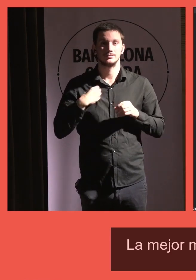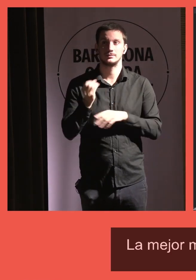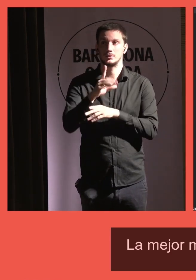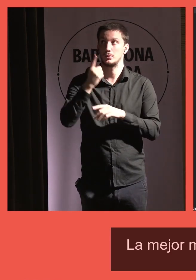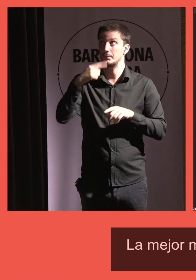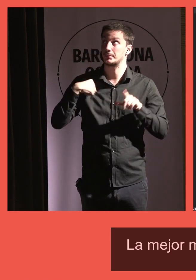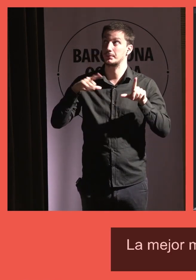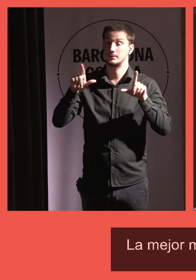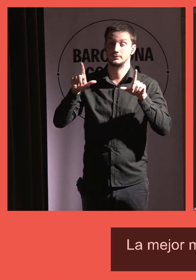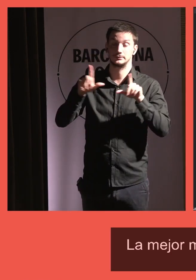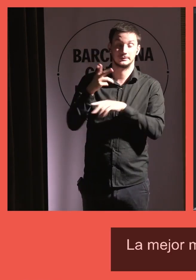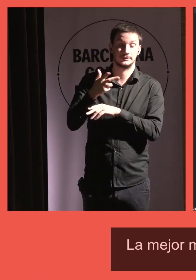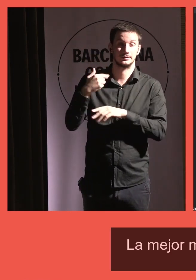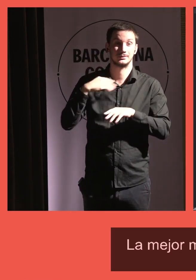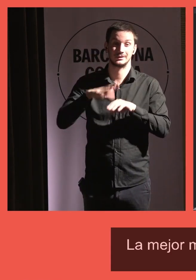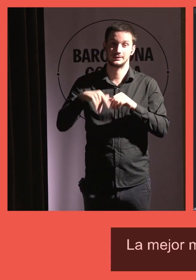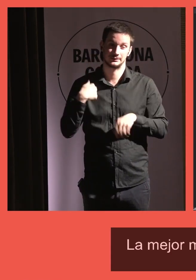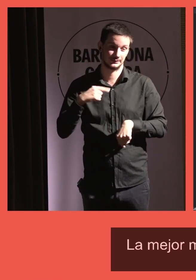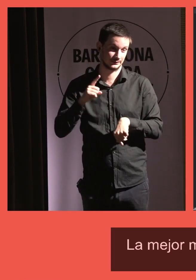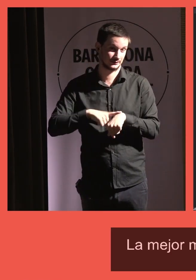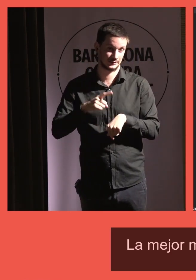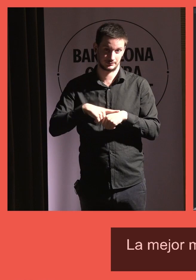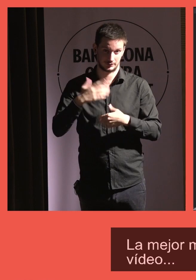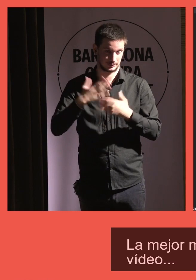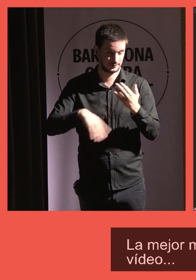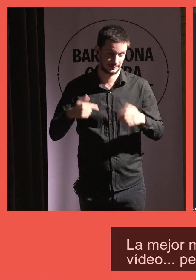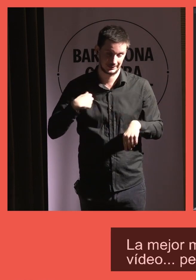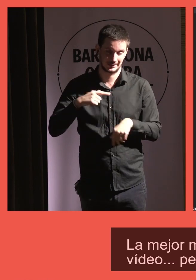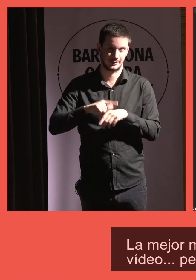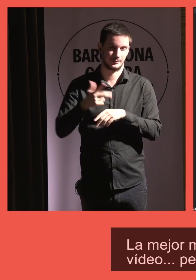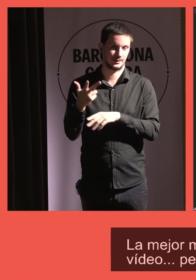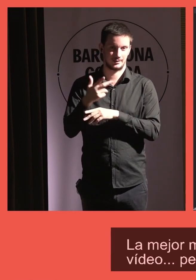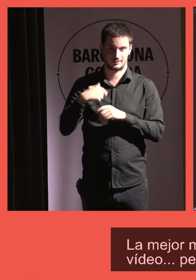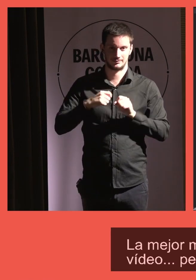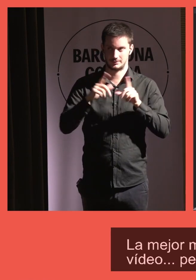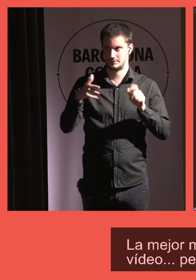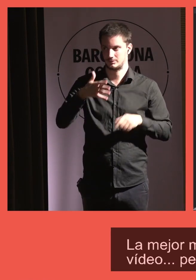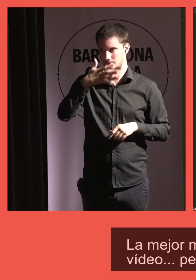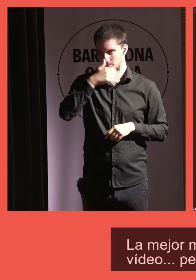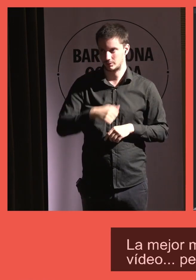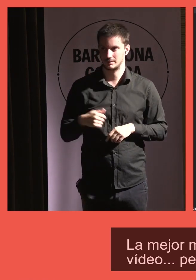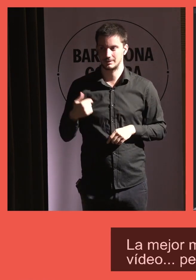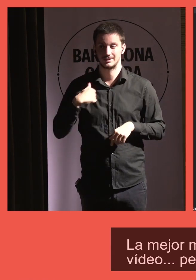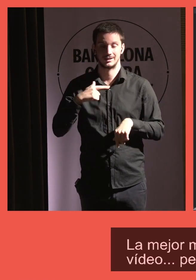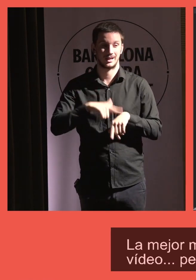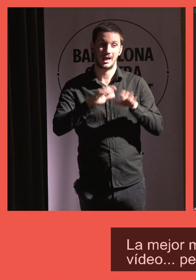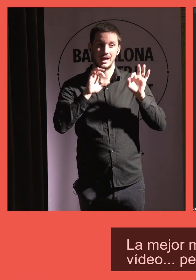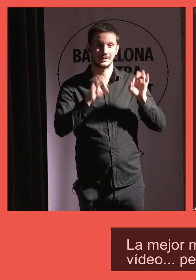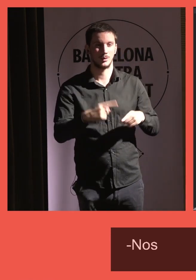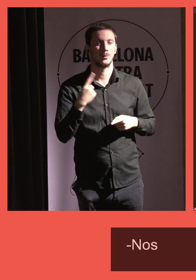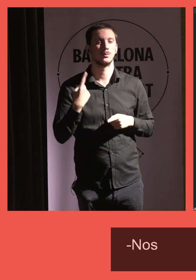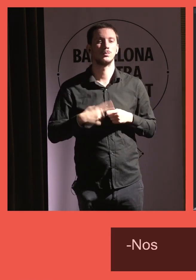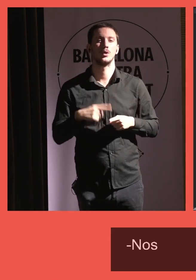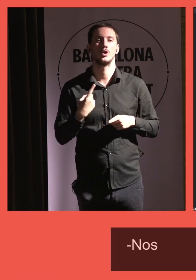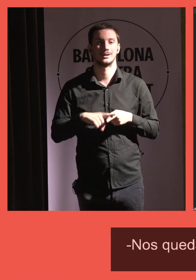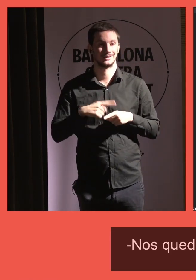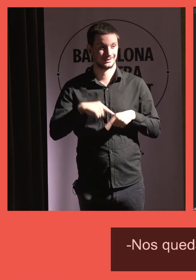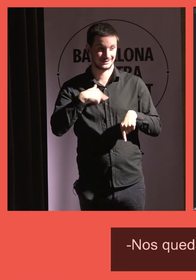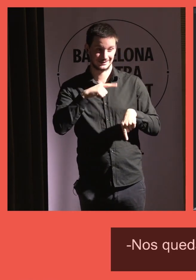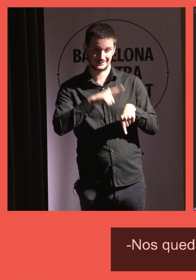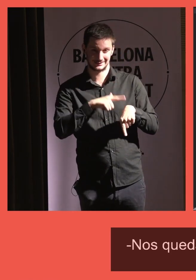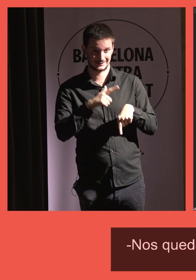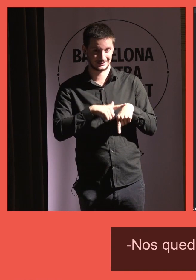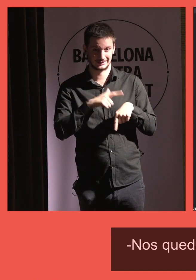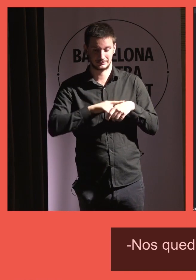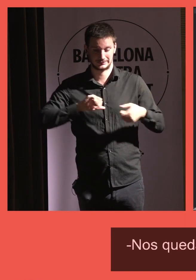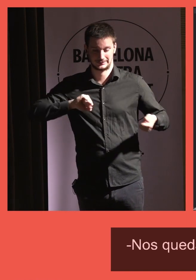pero para variarme como el tiempo hablando, entonces no creo que sea posible. Pues nos quedamos aquí porque estamos con el tiempo muy